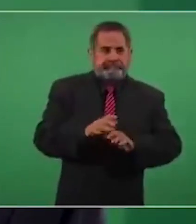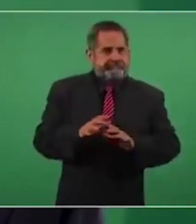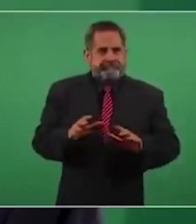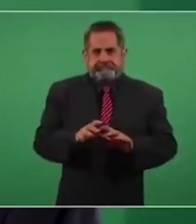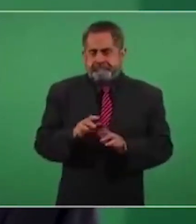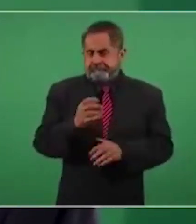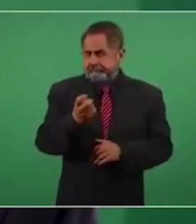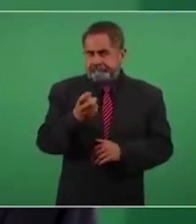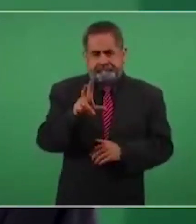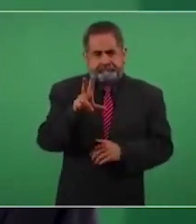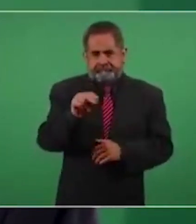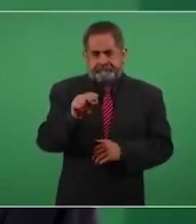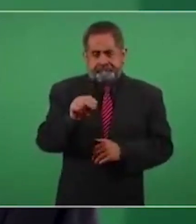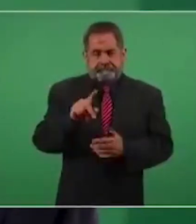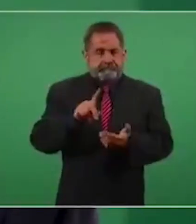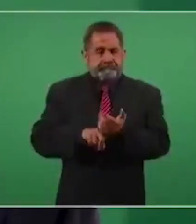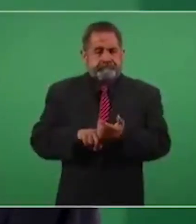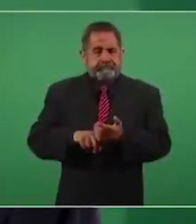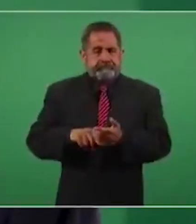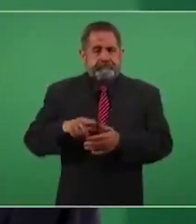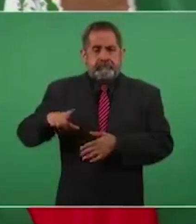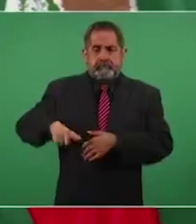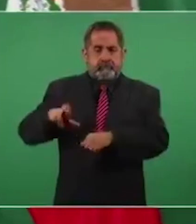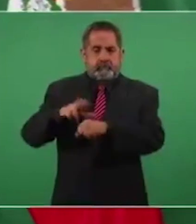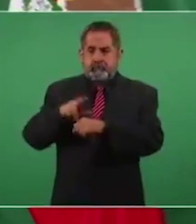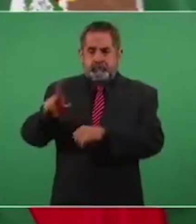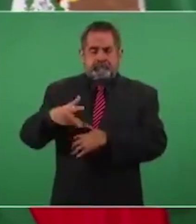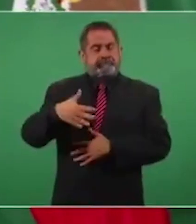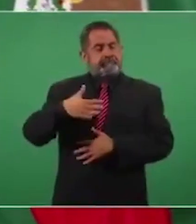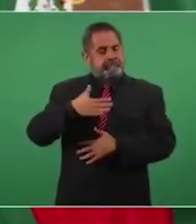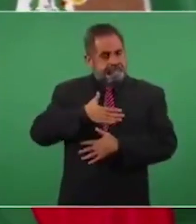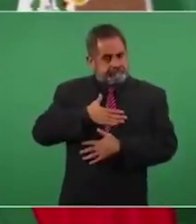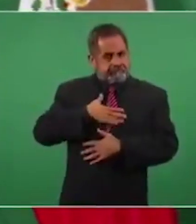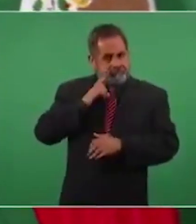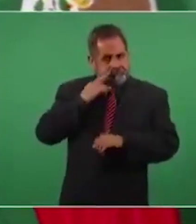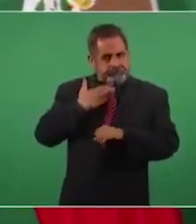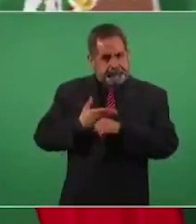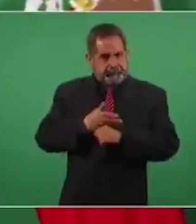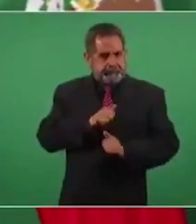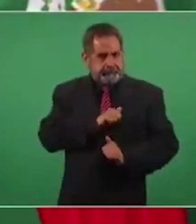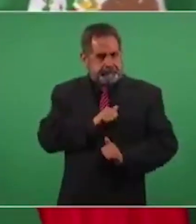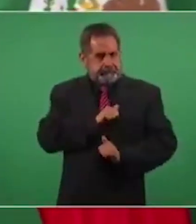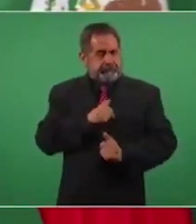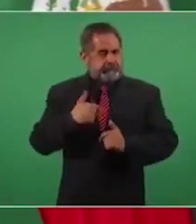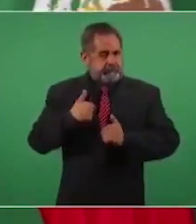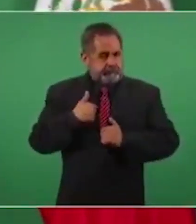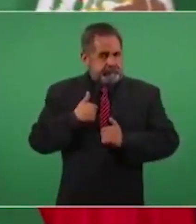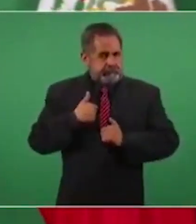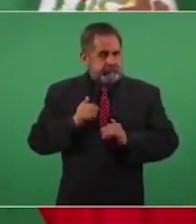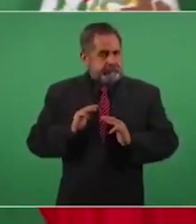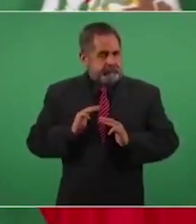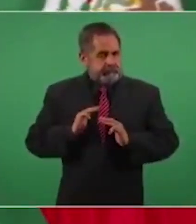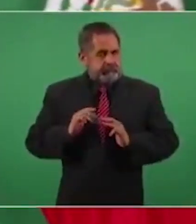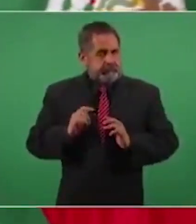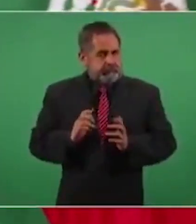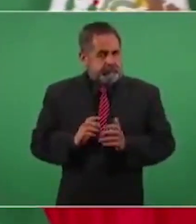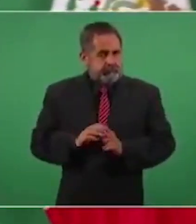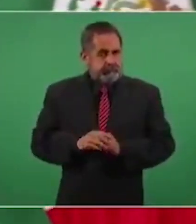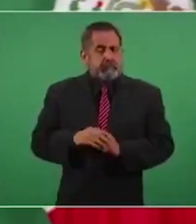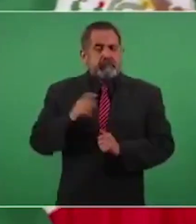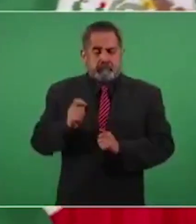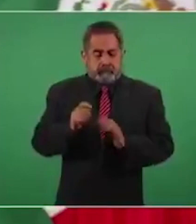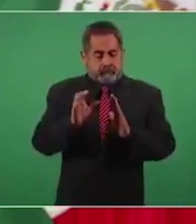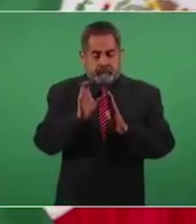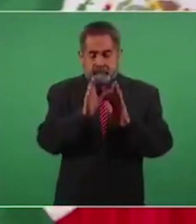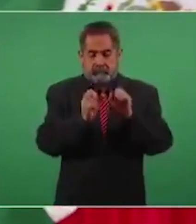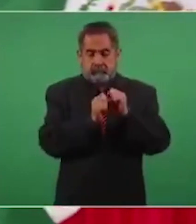Son muy pocos los casos en los que hay efectos secundarios, dijo el mandatario federal. También aseguró que lo hará antes del mensaje y las preguntas de